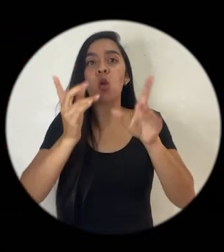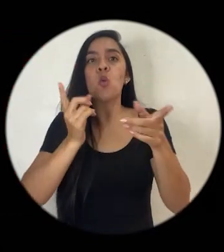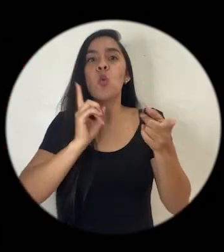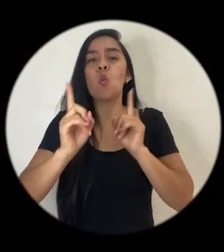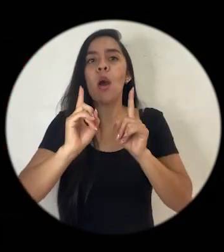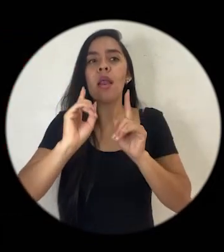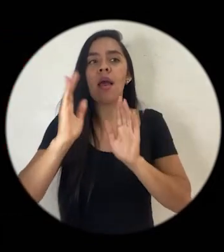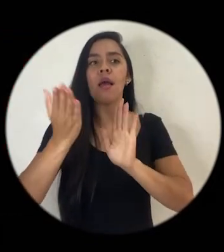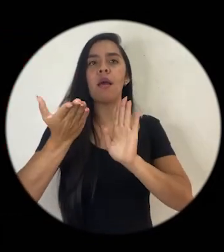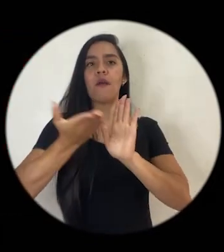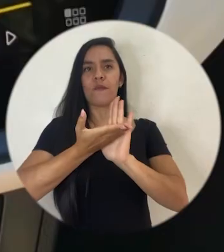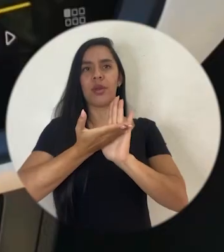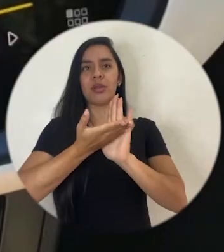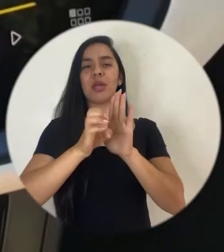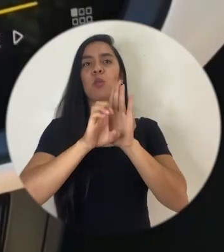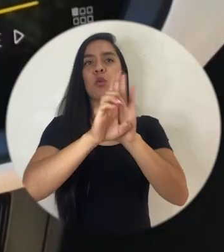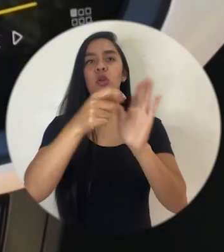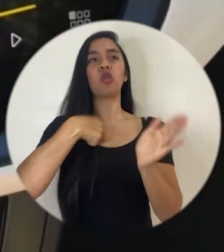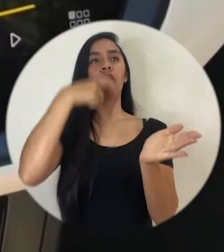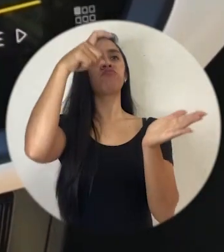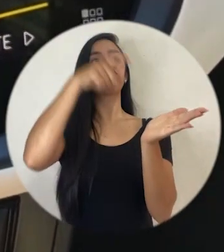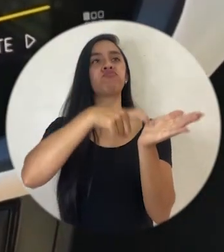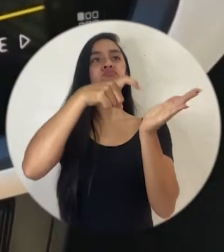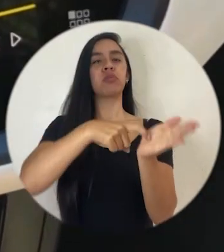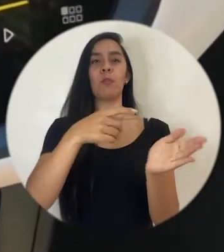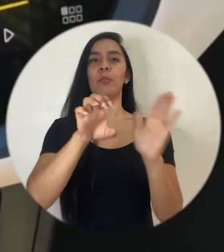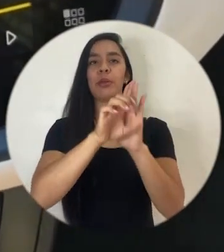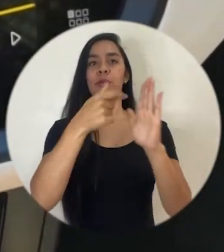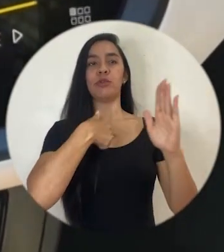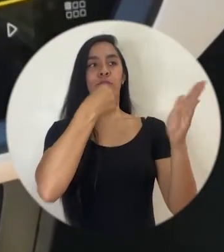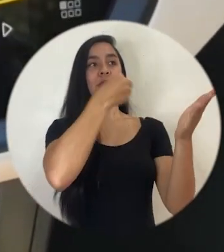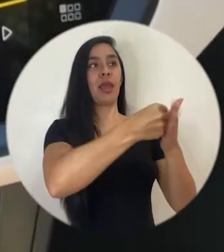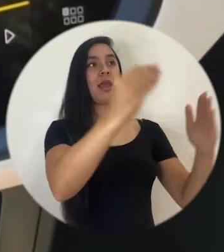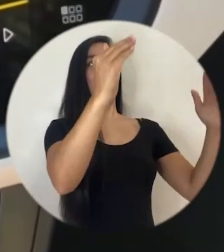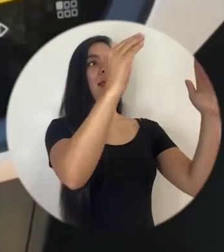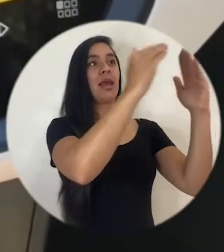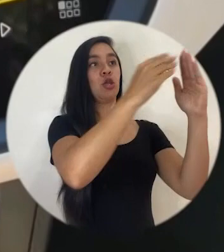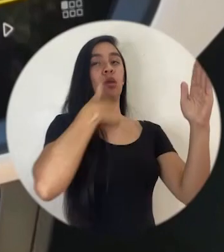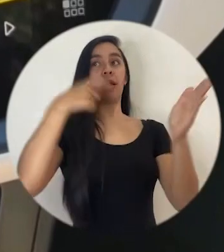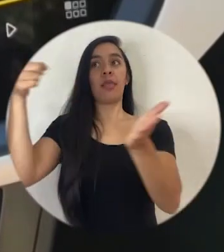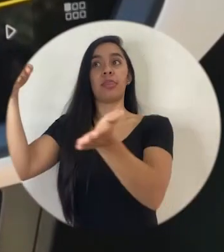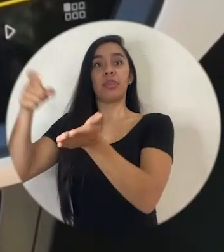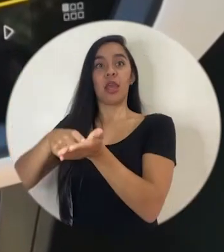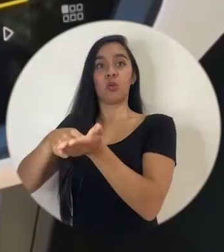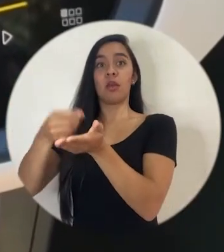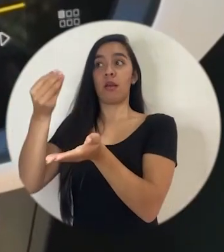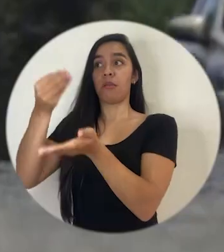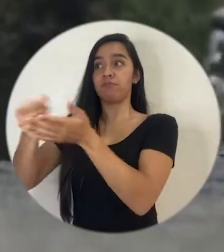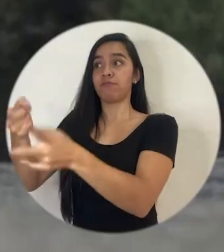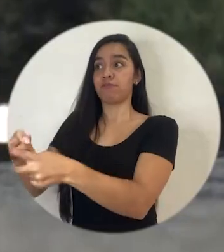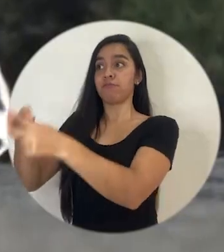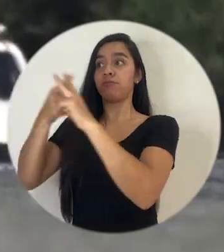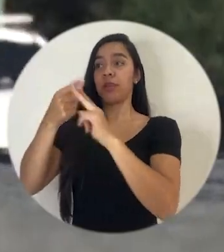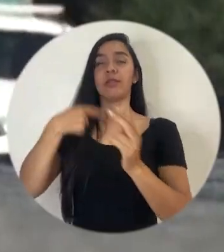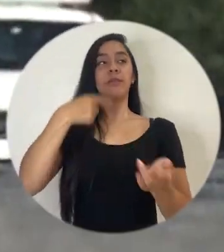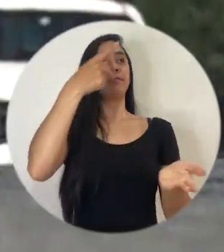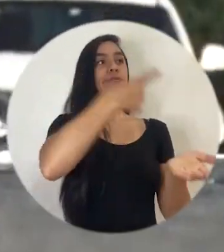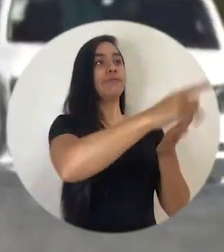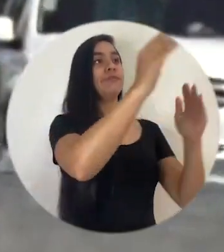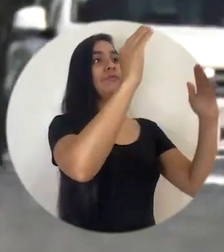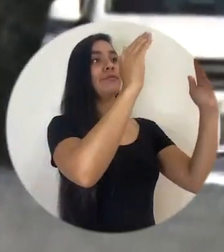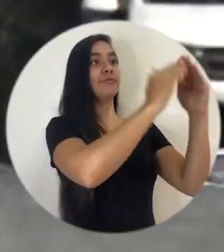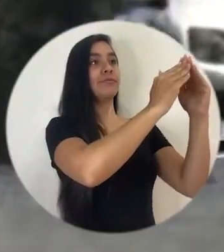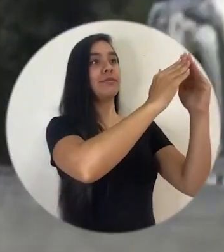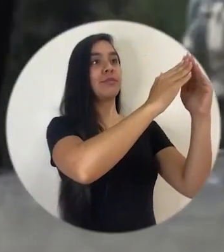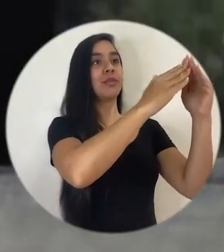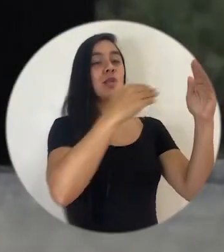las implicaciones que tienen, por ejemplo, endeudarse en una deuda de la casa por mucho más del monto que puede pagar,